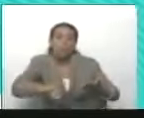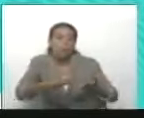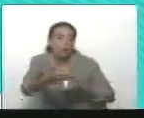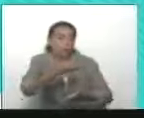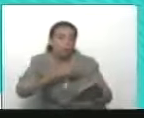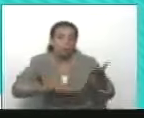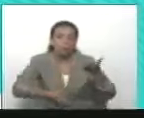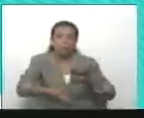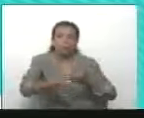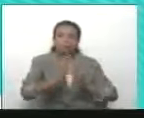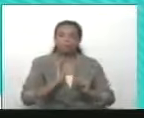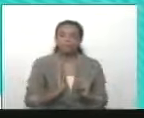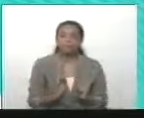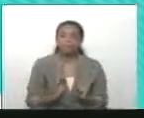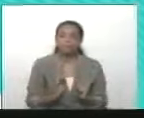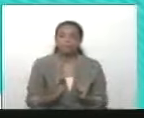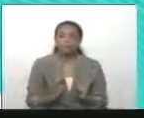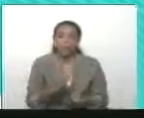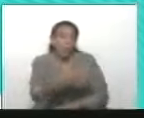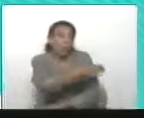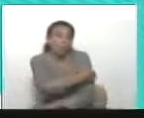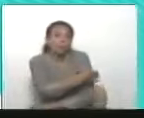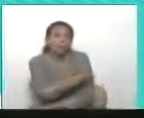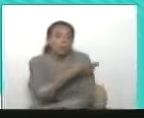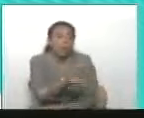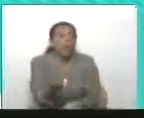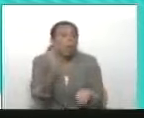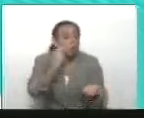con las oposiciones.